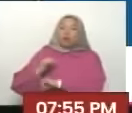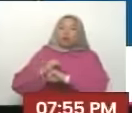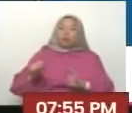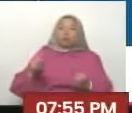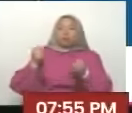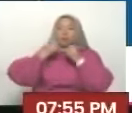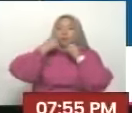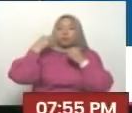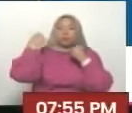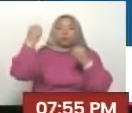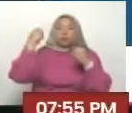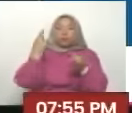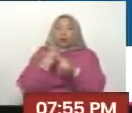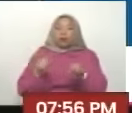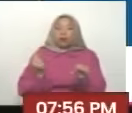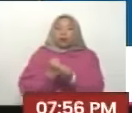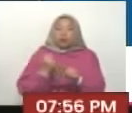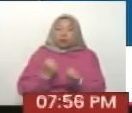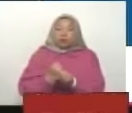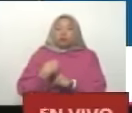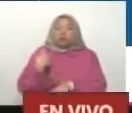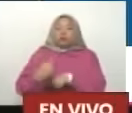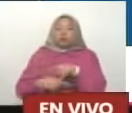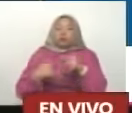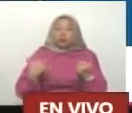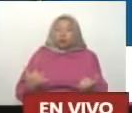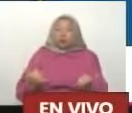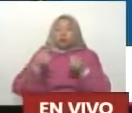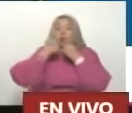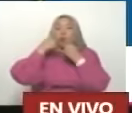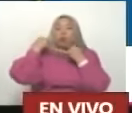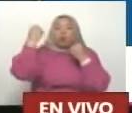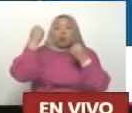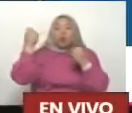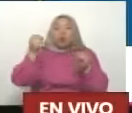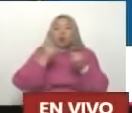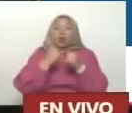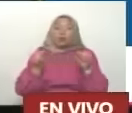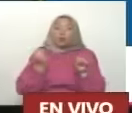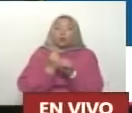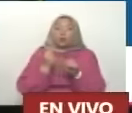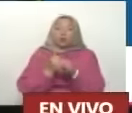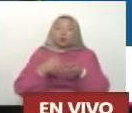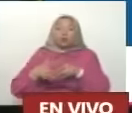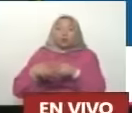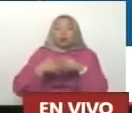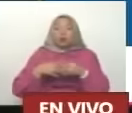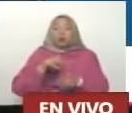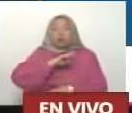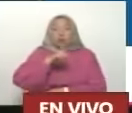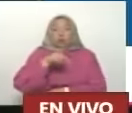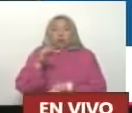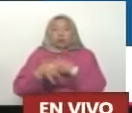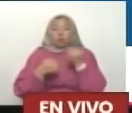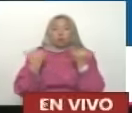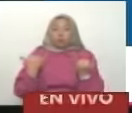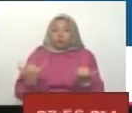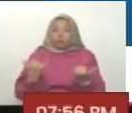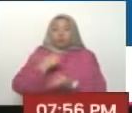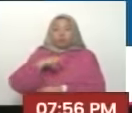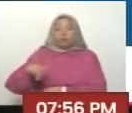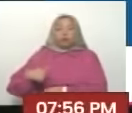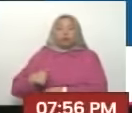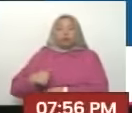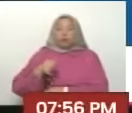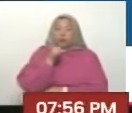Valiente Soberana Libre Para luchar Contra el imperialismo Contra todas las formas De fascismo Y para seguir